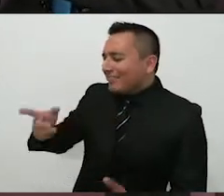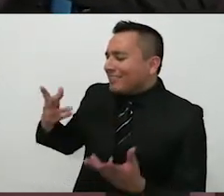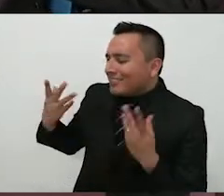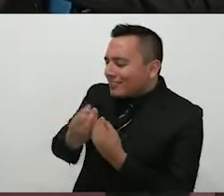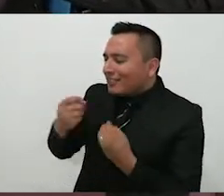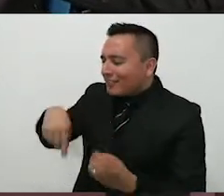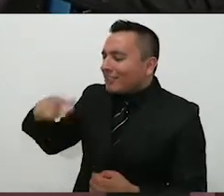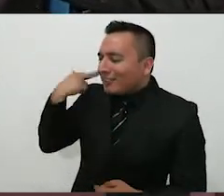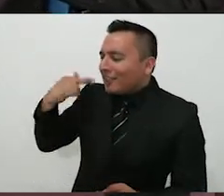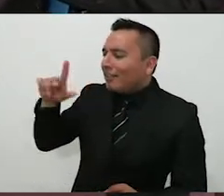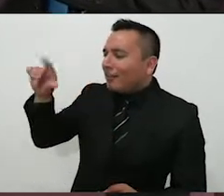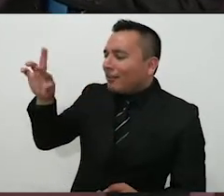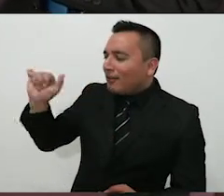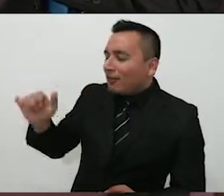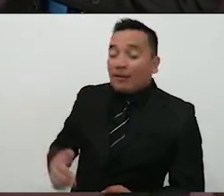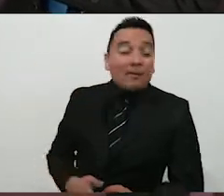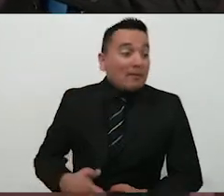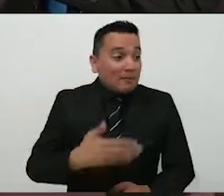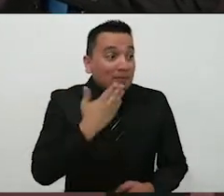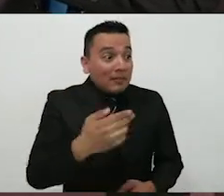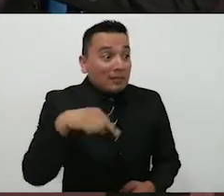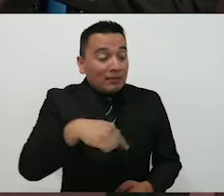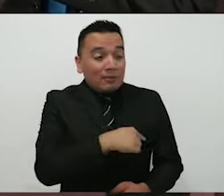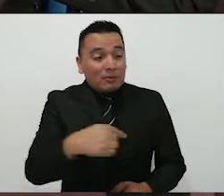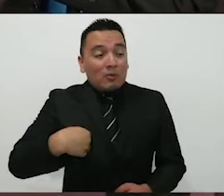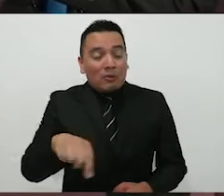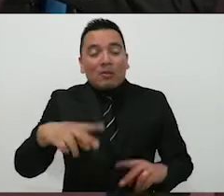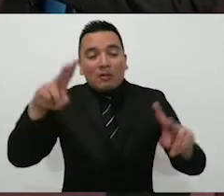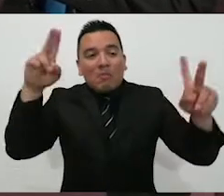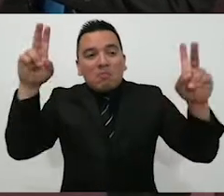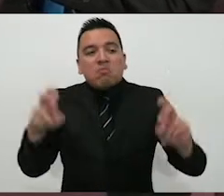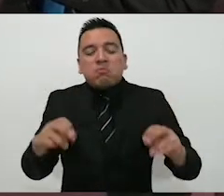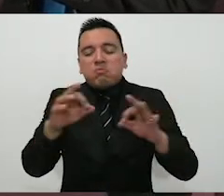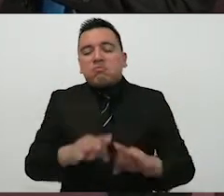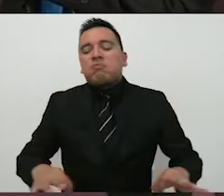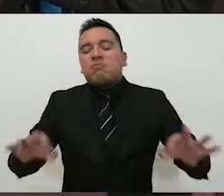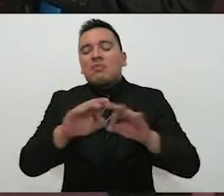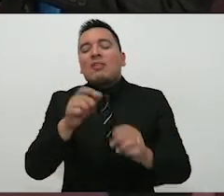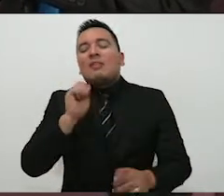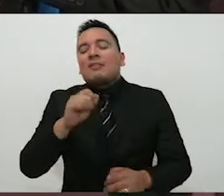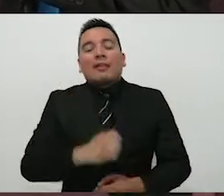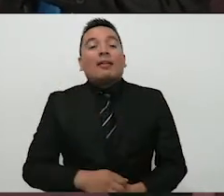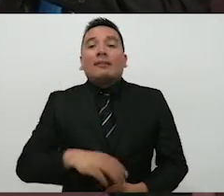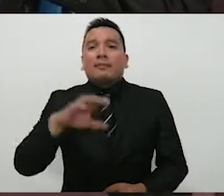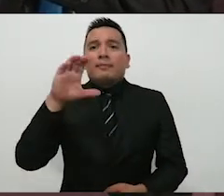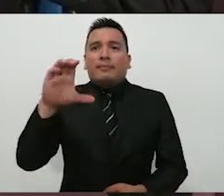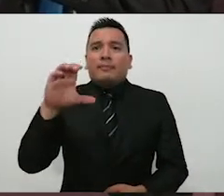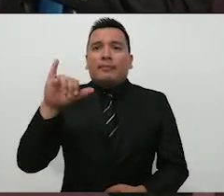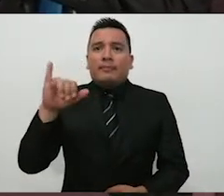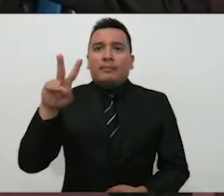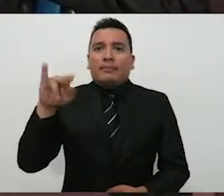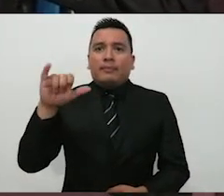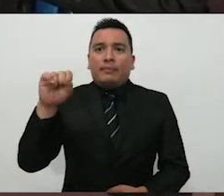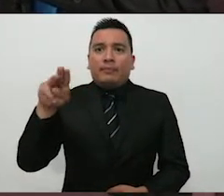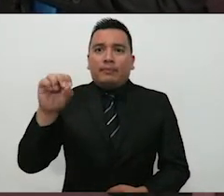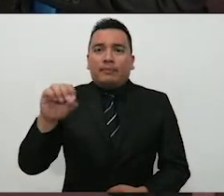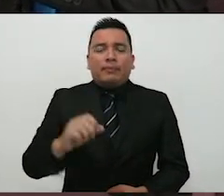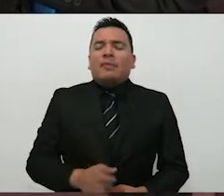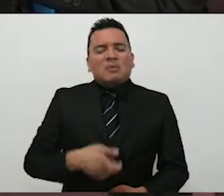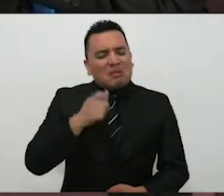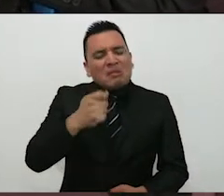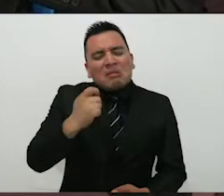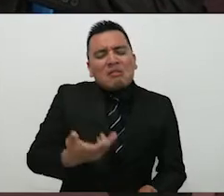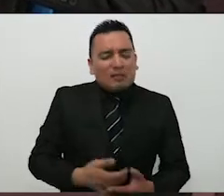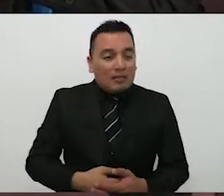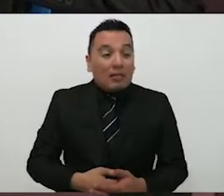el día de hoy vamos a platicar de este tema tan importante para el Instituto Electoral, como lo es la educación cívica. Muchos suponemos conocer y